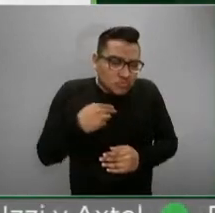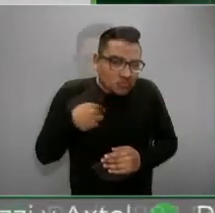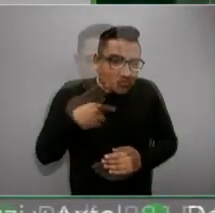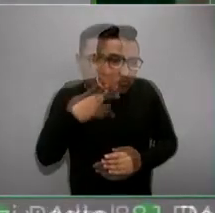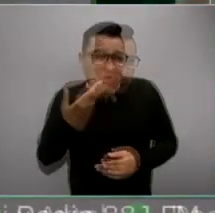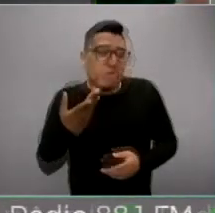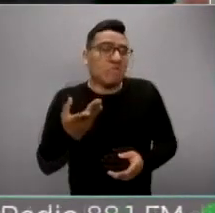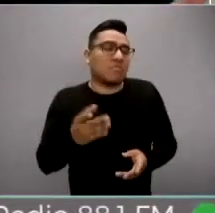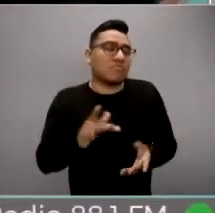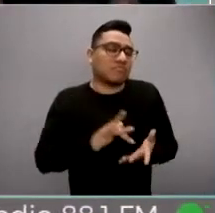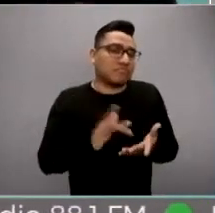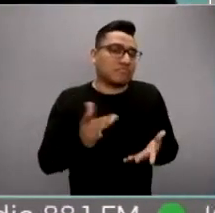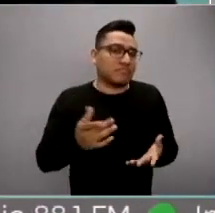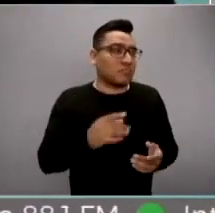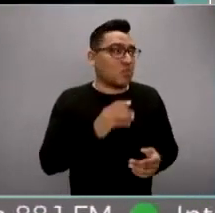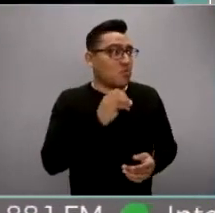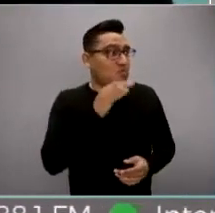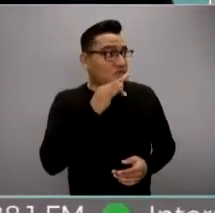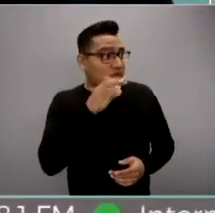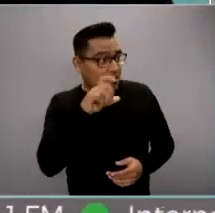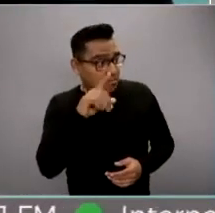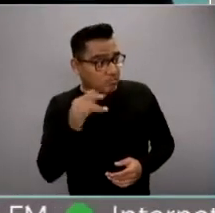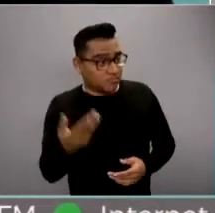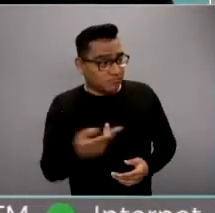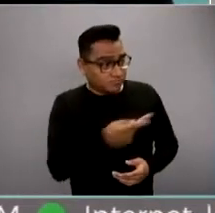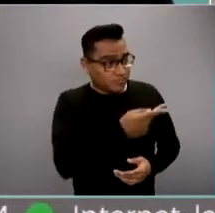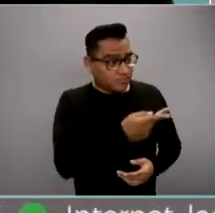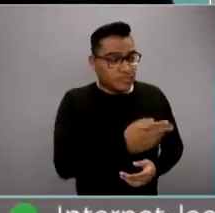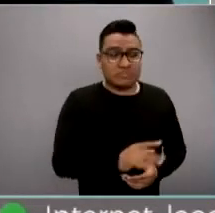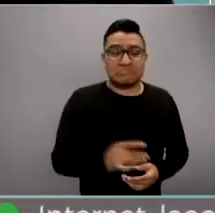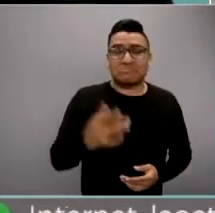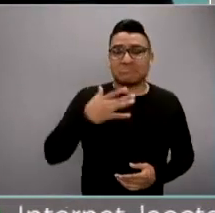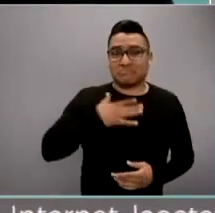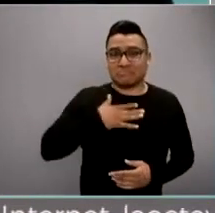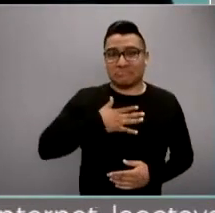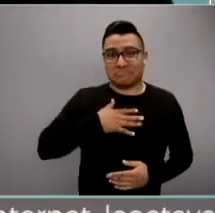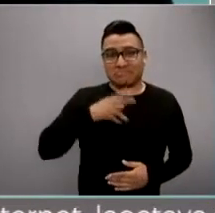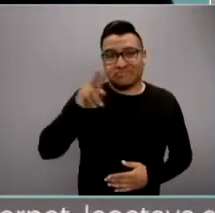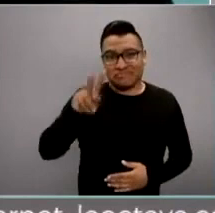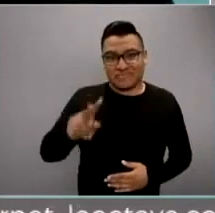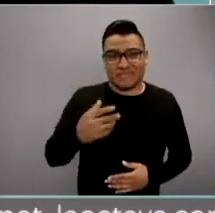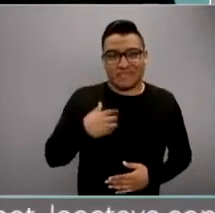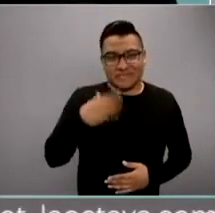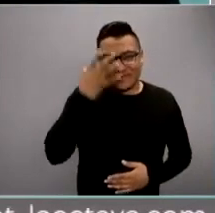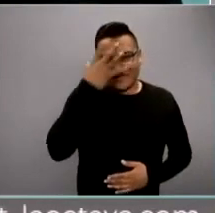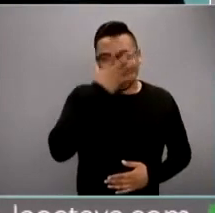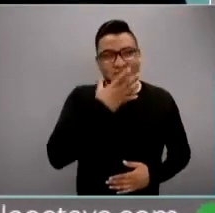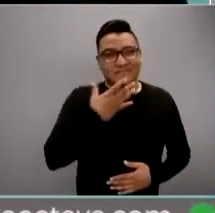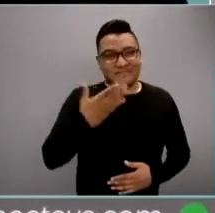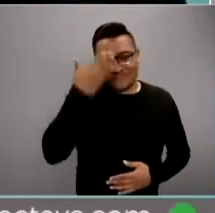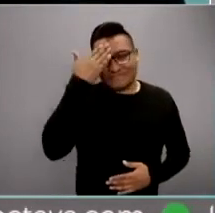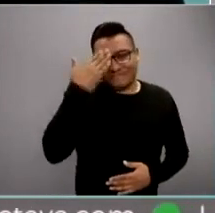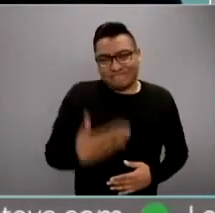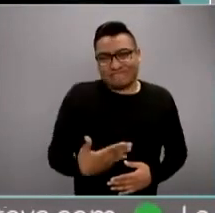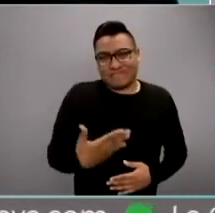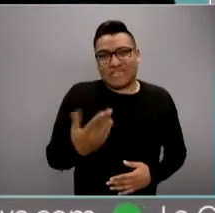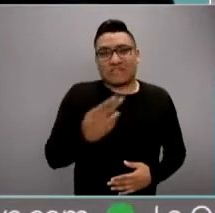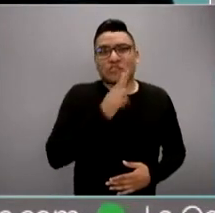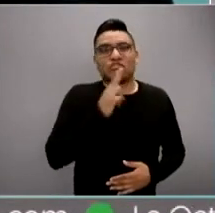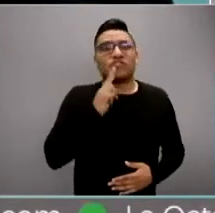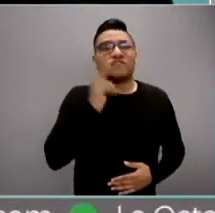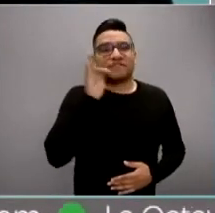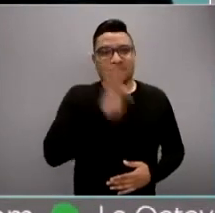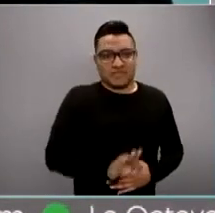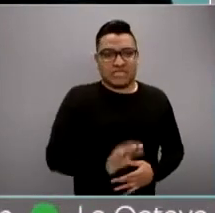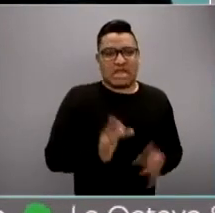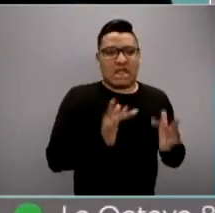Gracias. Ofelia, tienes la palabra. Pues me da un poco de bonito saber que ahora ya sabemos que hay un tema de noticias falsas, porque